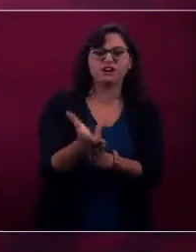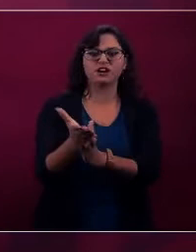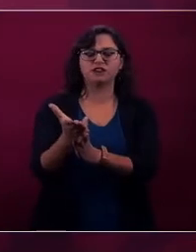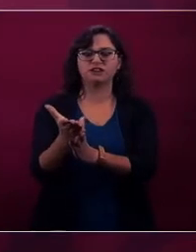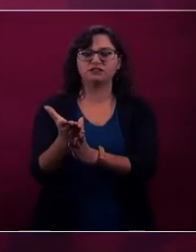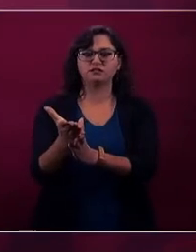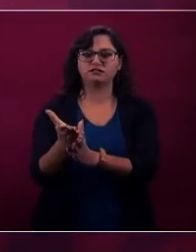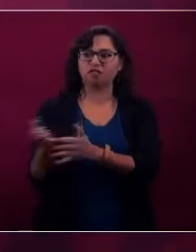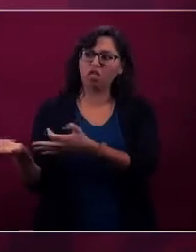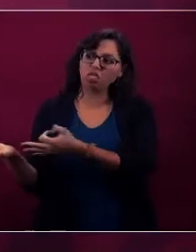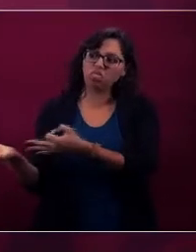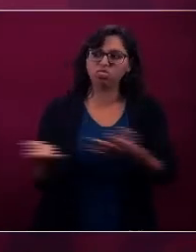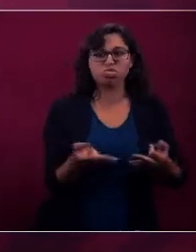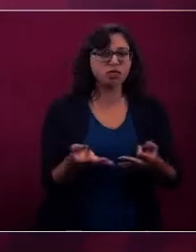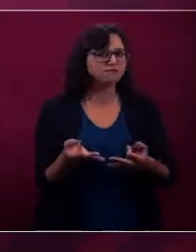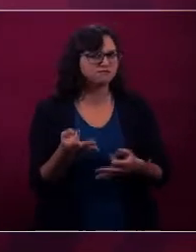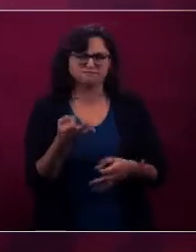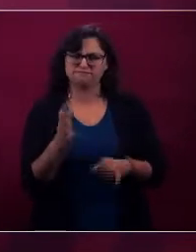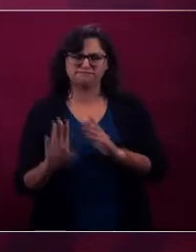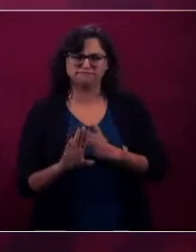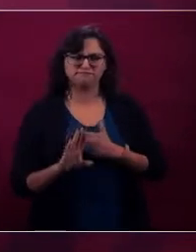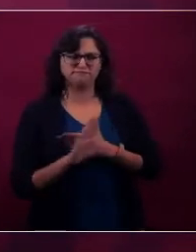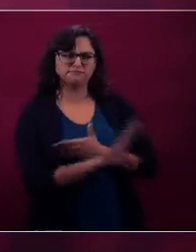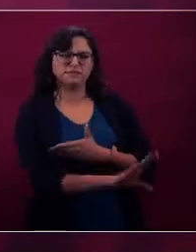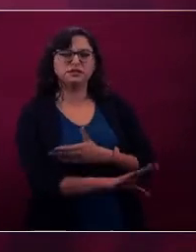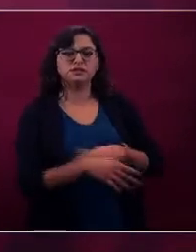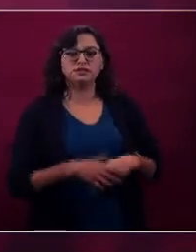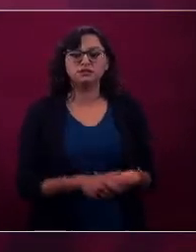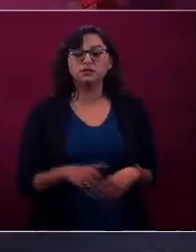¿Por qué? ¿Qué se puso de moda?